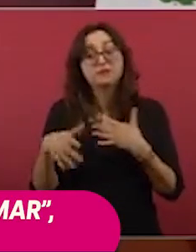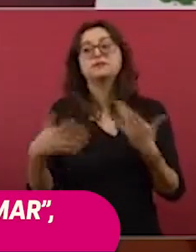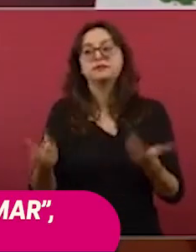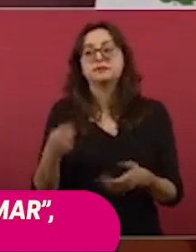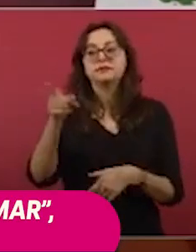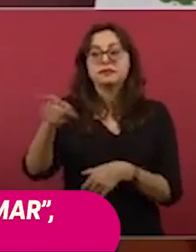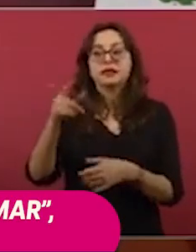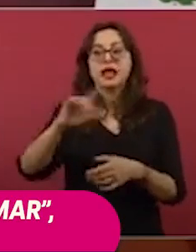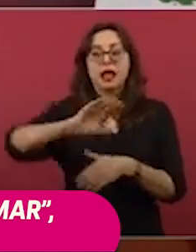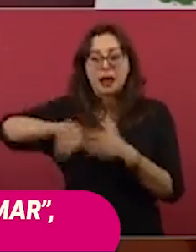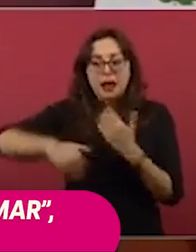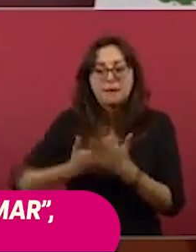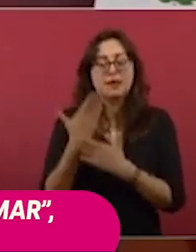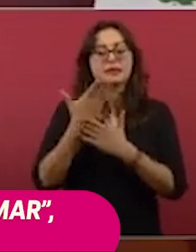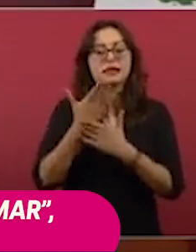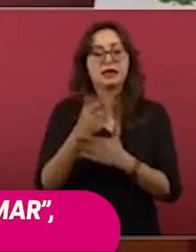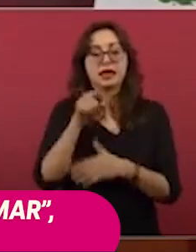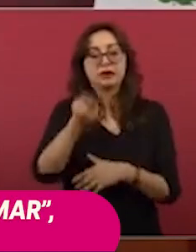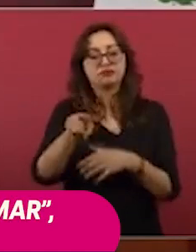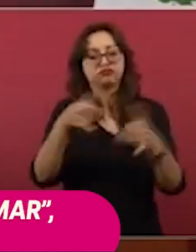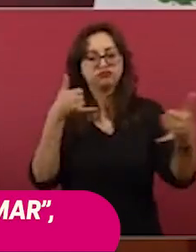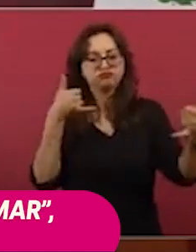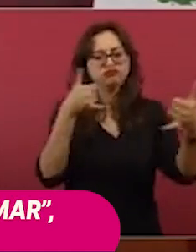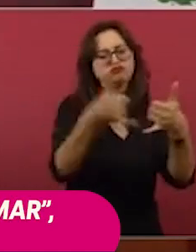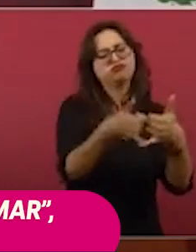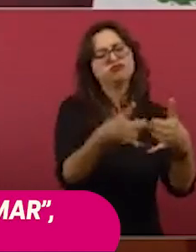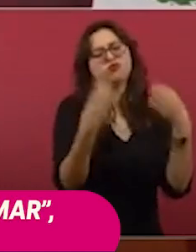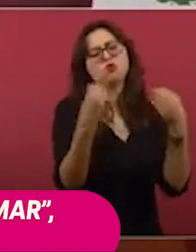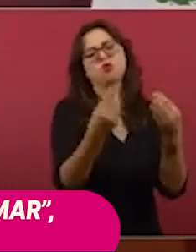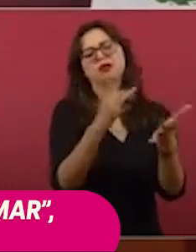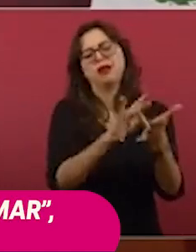le habla por teléfono para agradecerle.